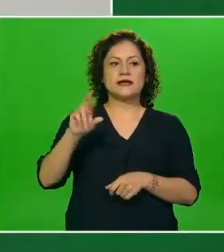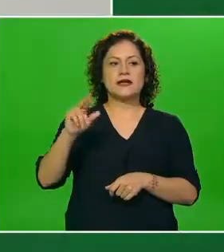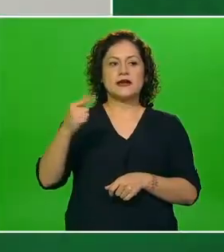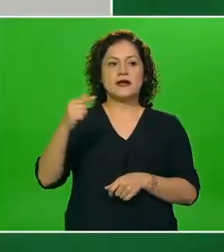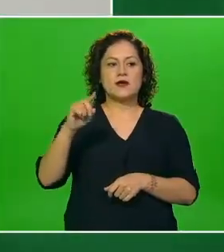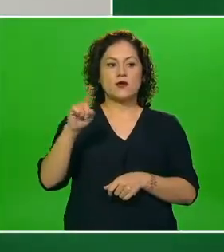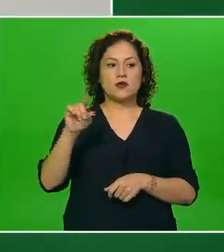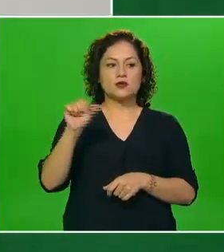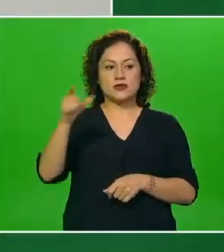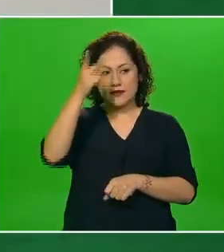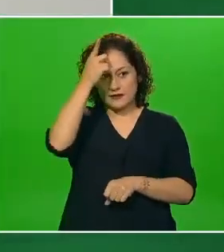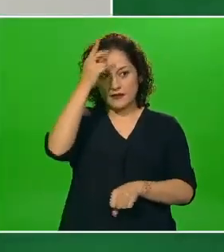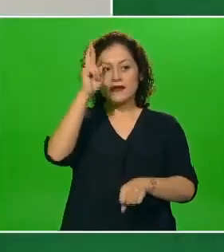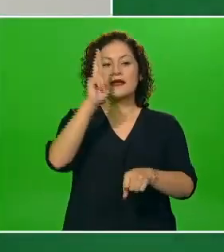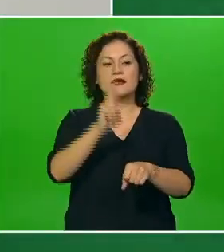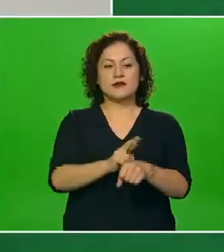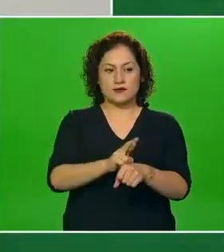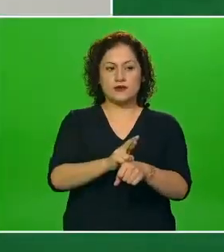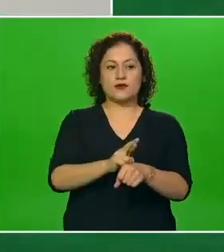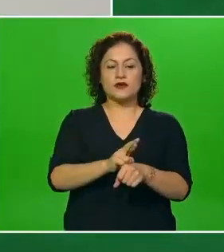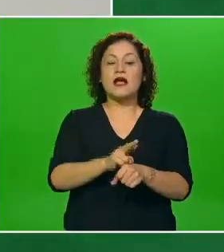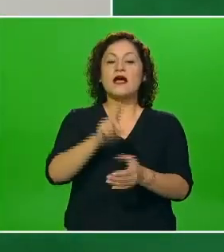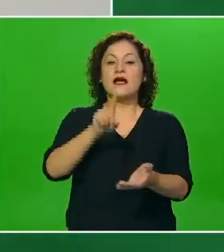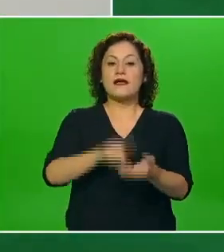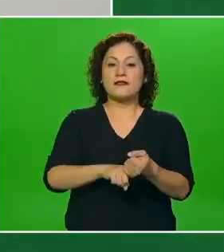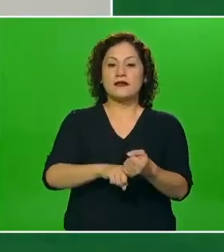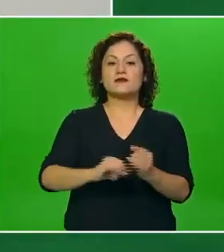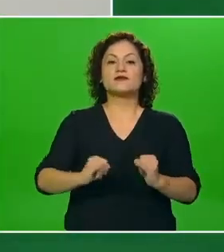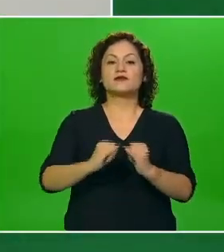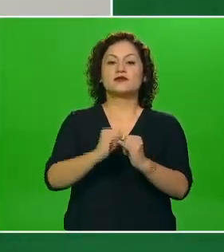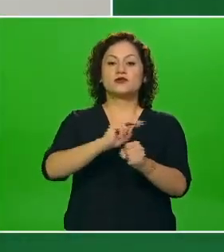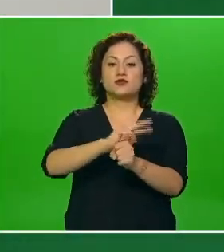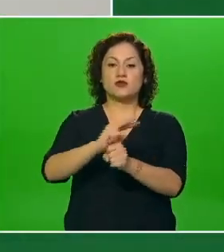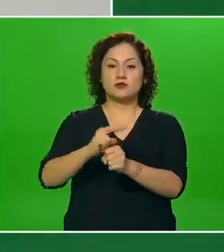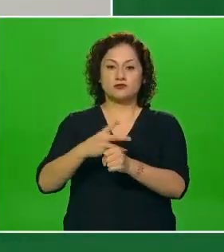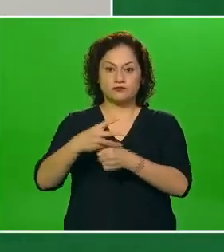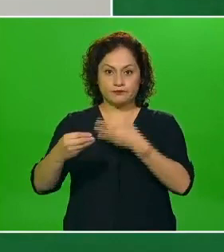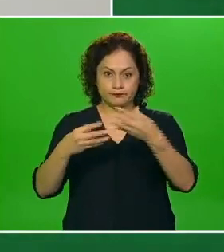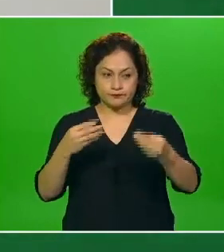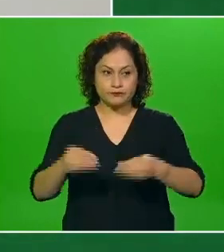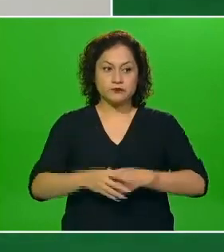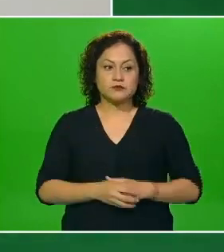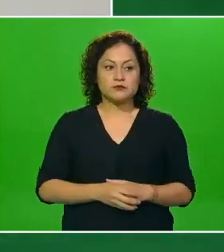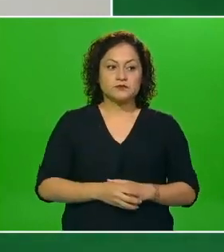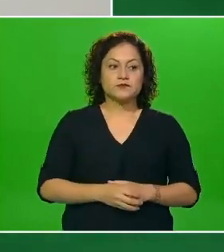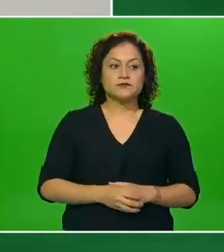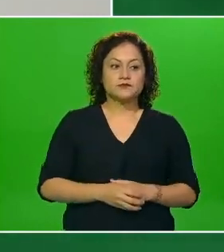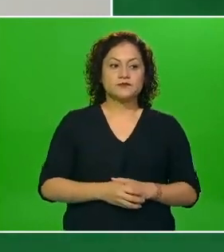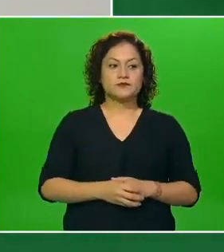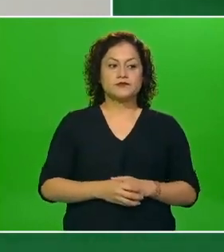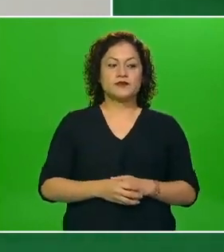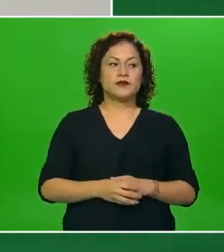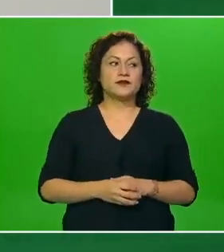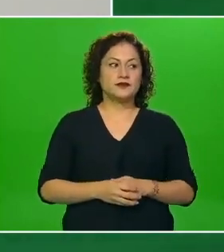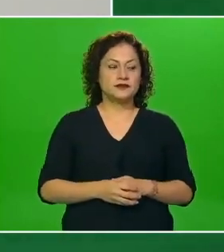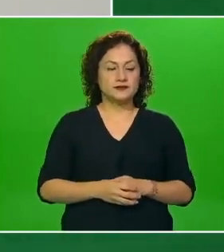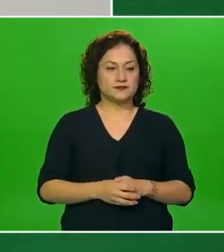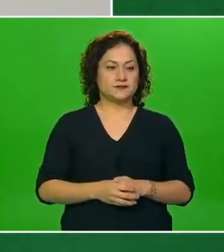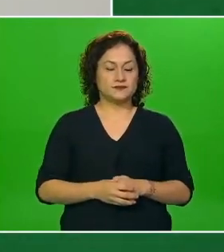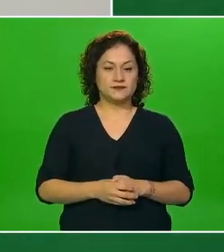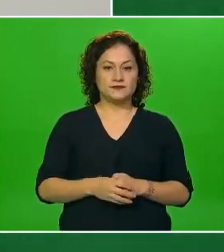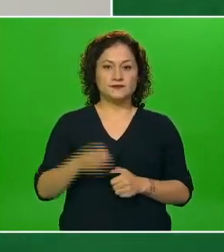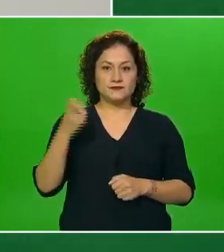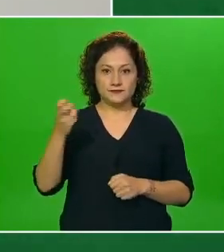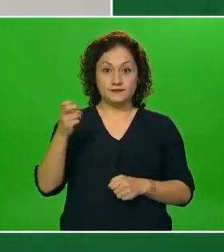epidemiológica en la dirección general de epidemiología de hecho comentar que precisamente el doctor Cristian Zaragoza es quien